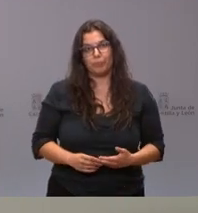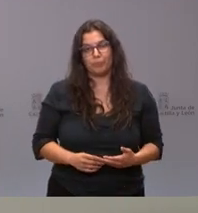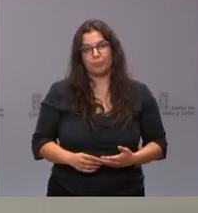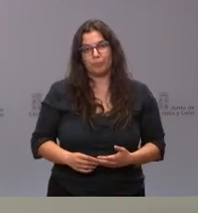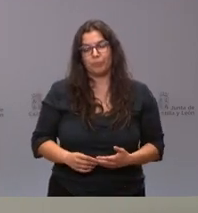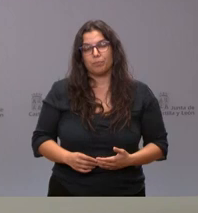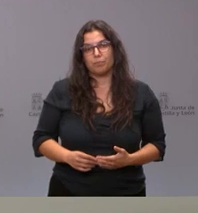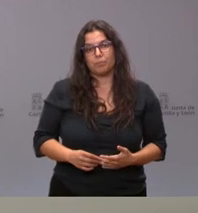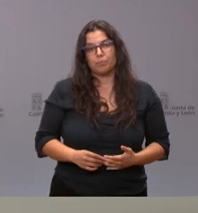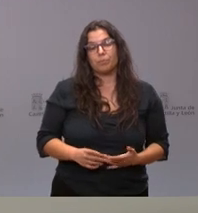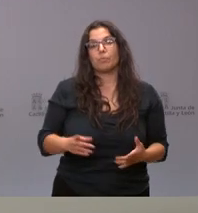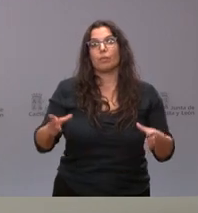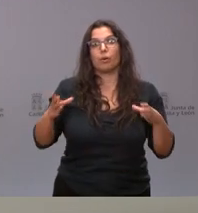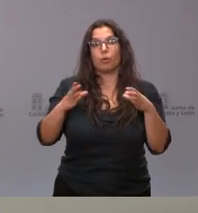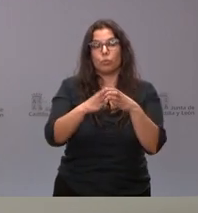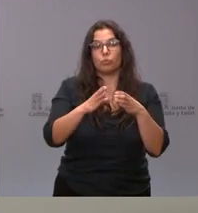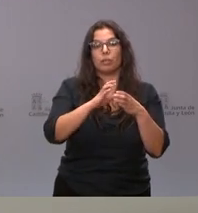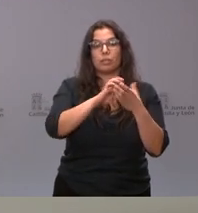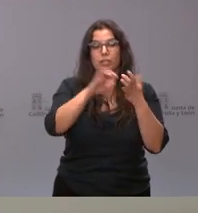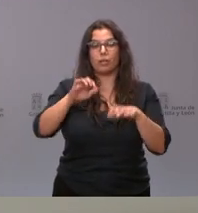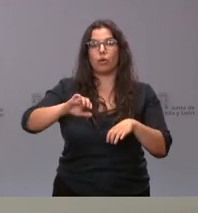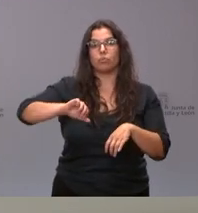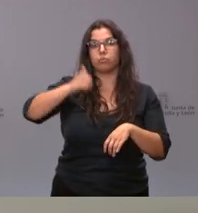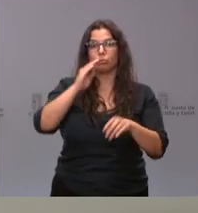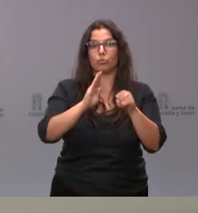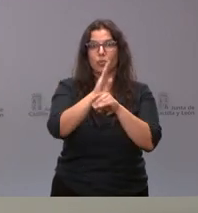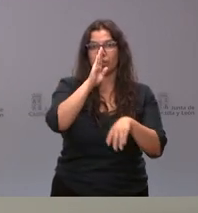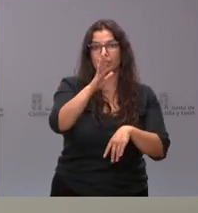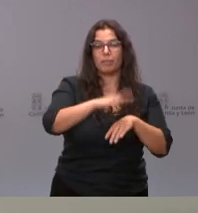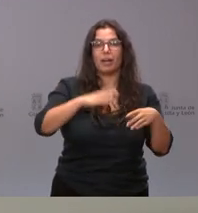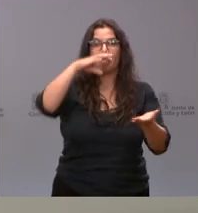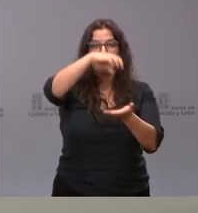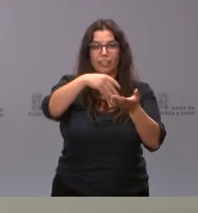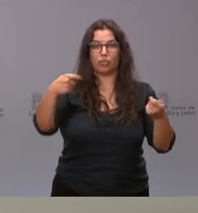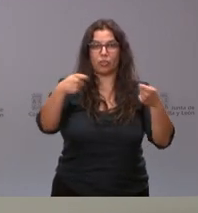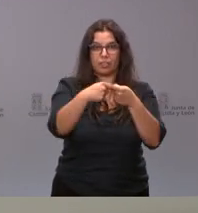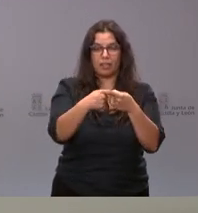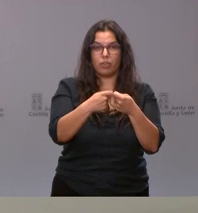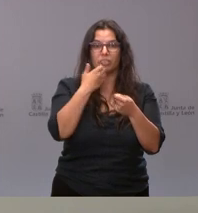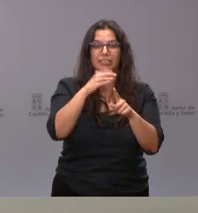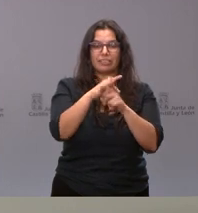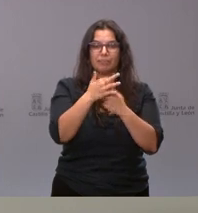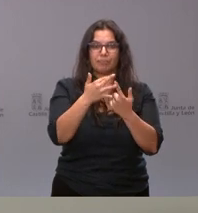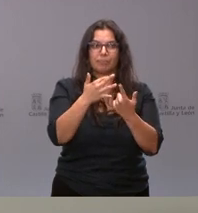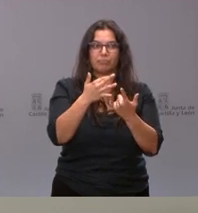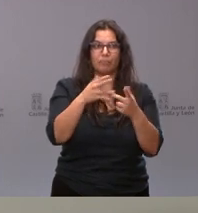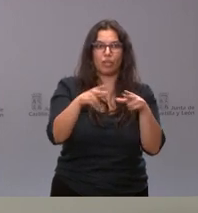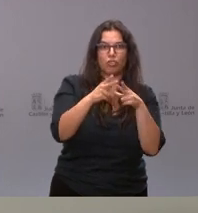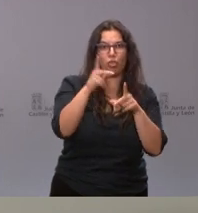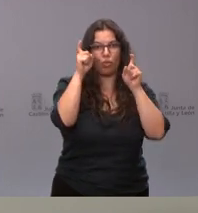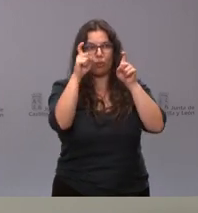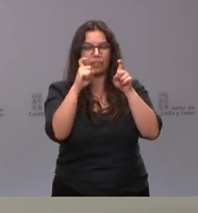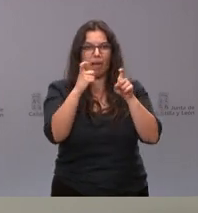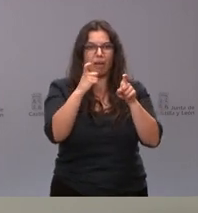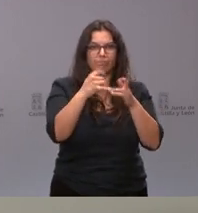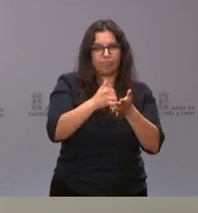Por otra parte, la Junta aprueba subvenciones directas para centros concertados con alta vulnerabilidad socioeducativa.